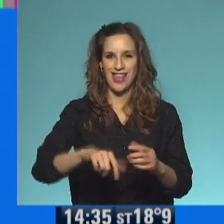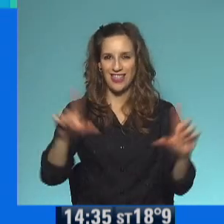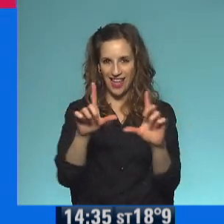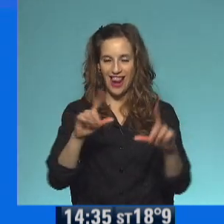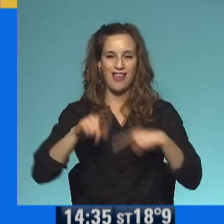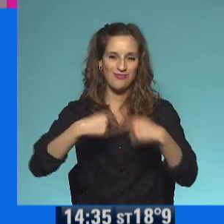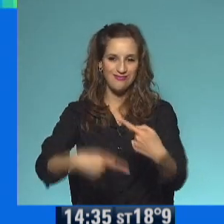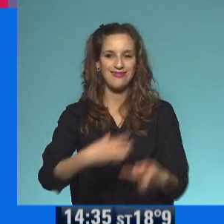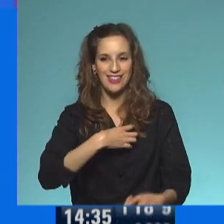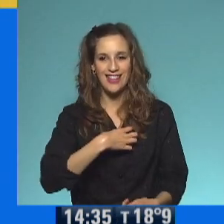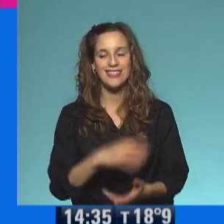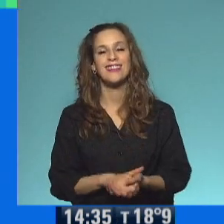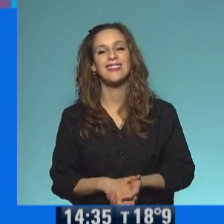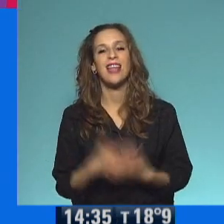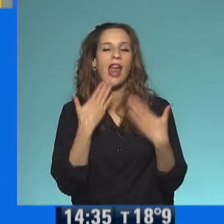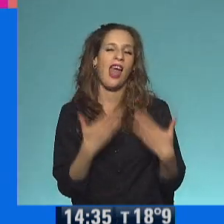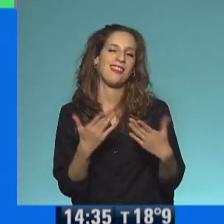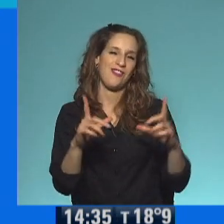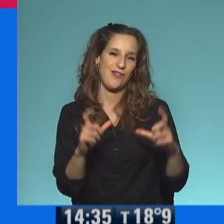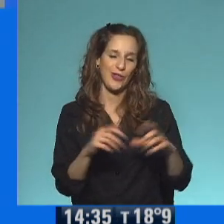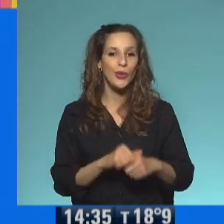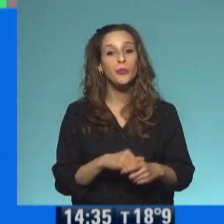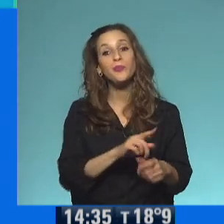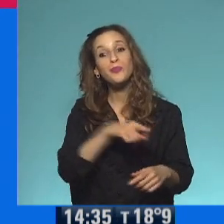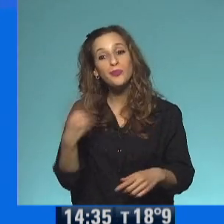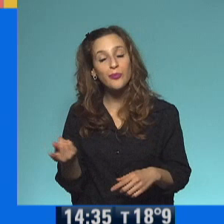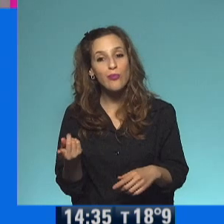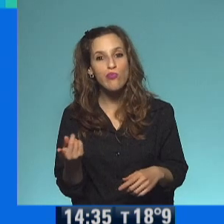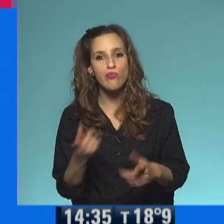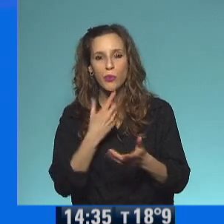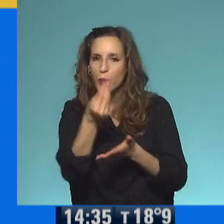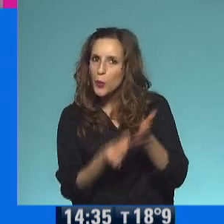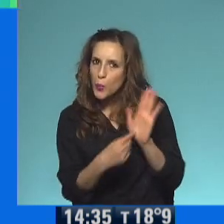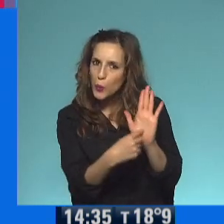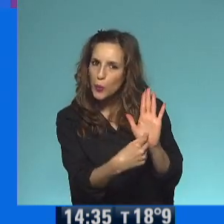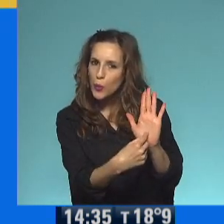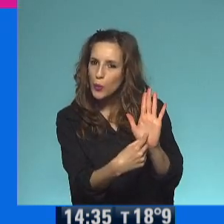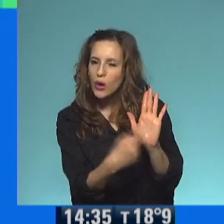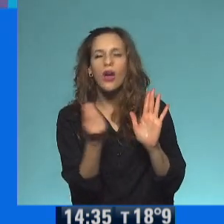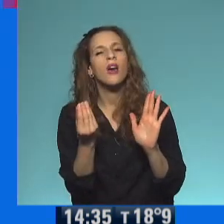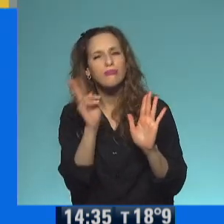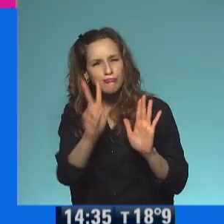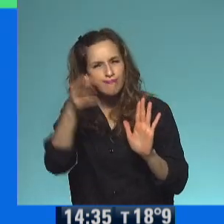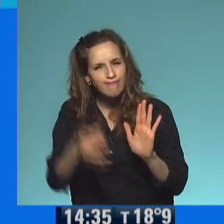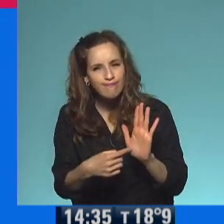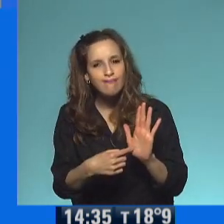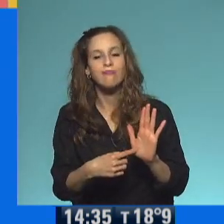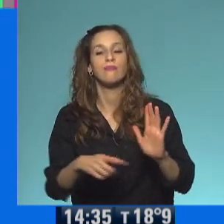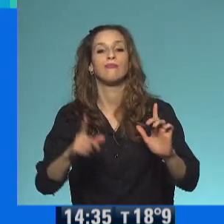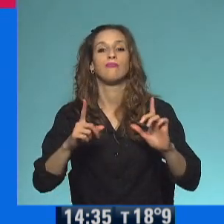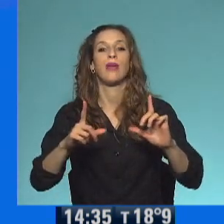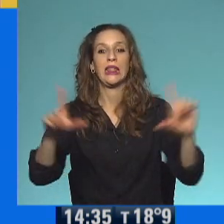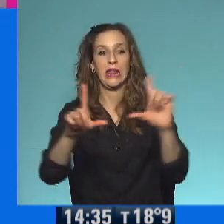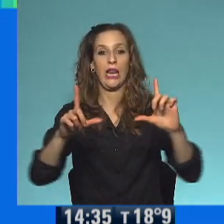Educando. Gracias por ponértelo. A ver, ¿qué tenemos acá? ¿Un plano? Veo bien. Foto de la foto.